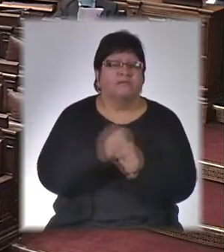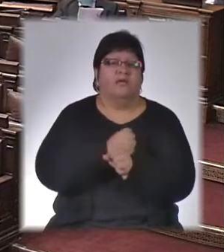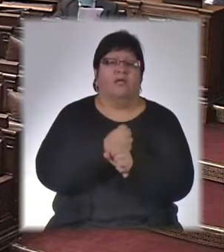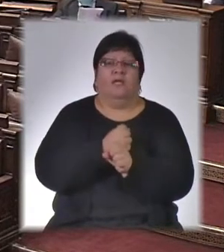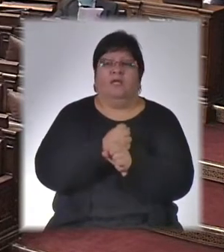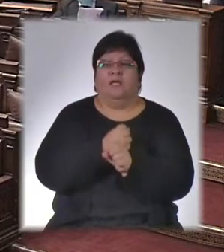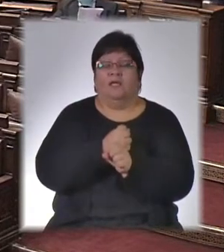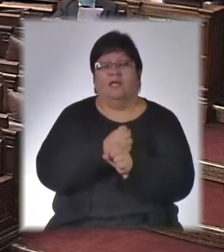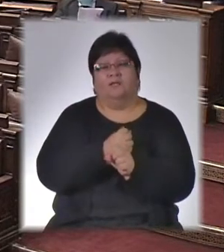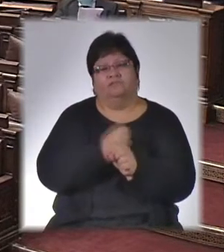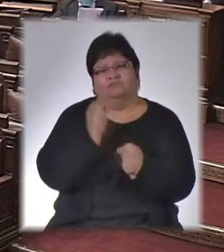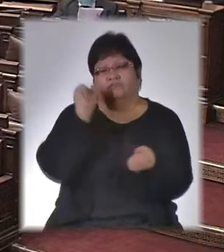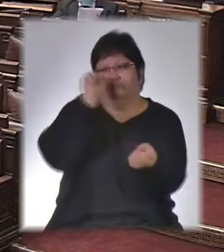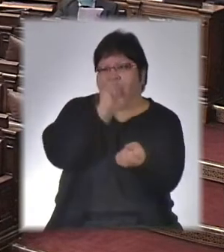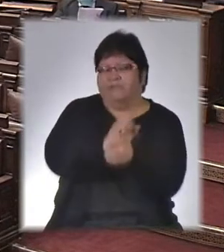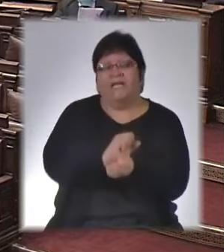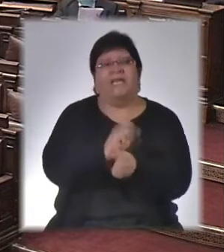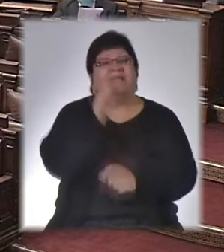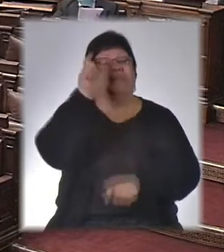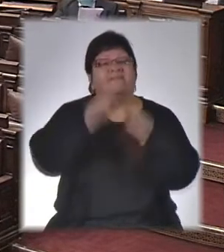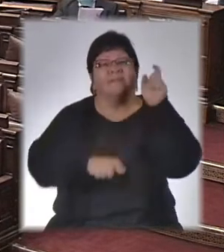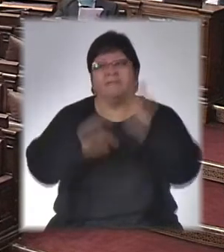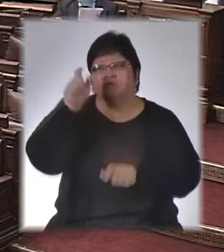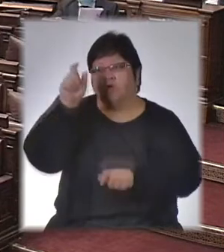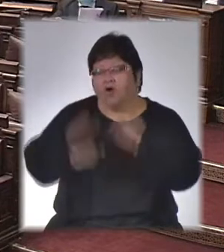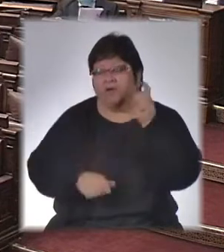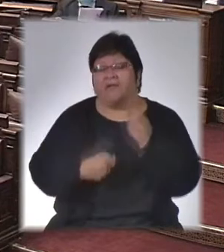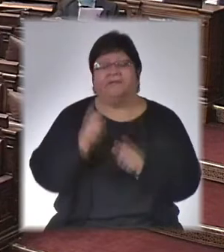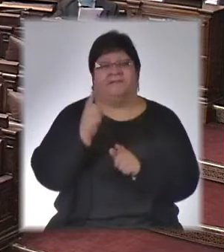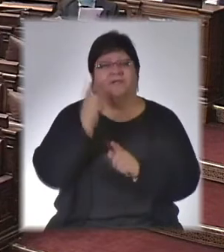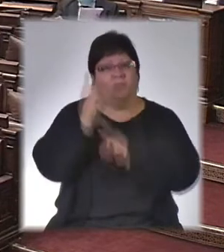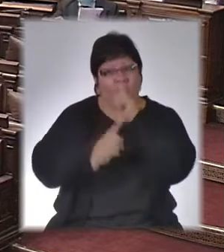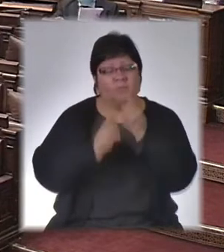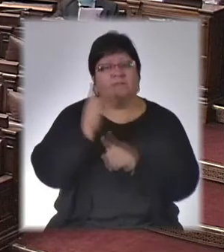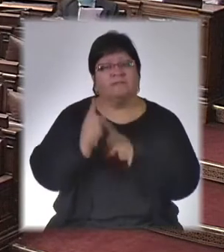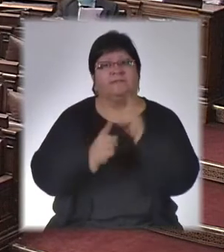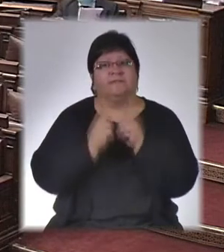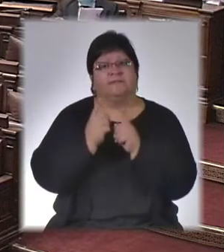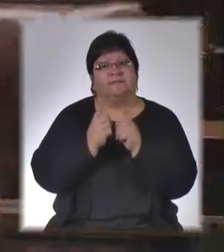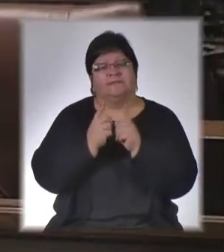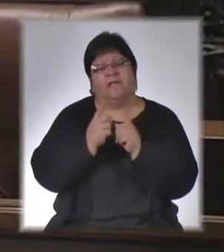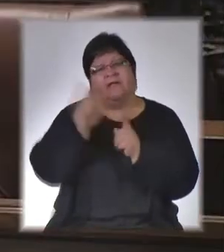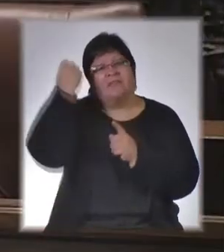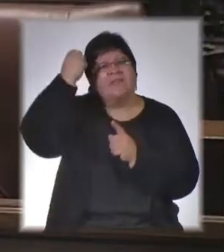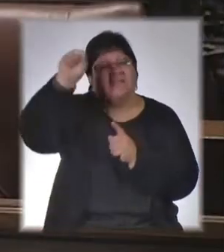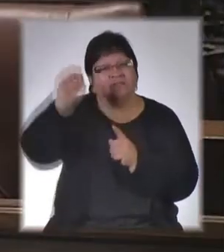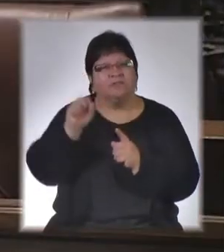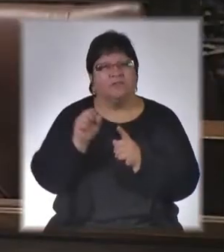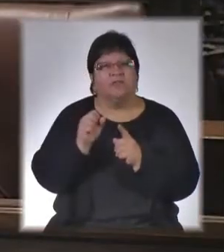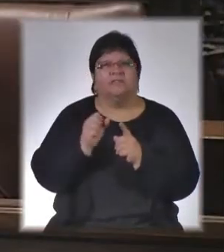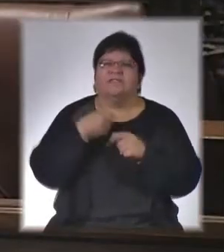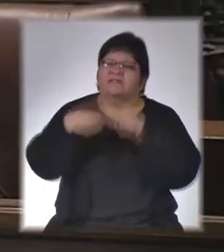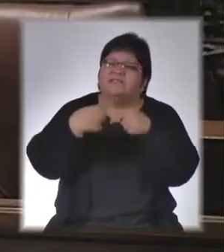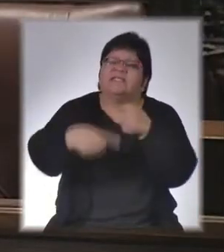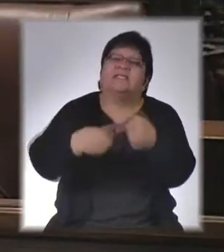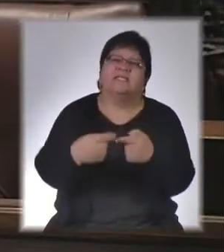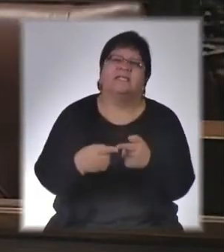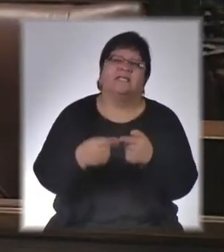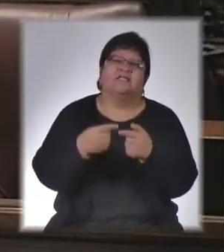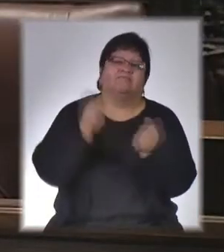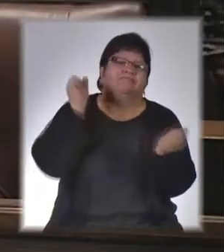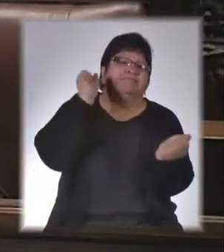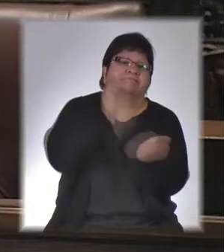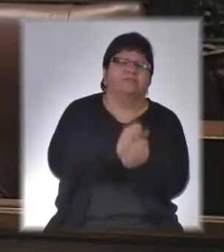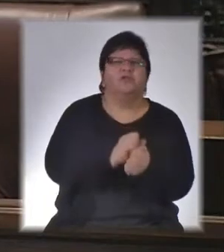humanidad durante la dictadura, hay que saludar que ha seguido juzgando y encarcelando a los culpables. Como es el caso